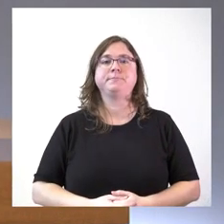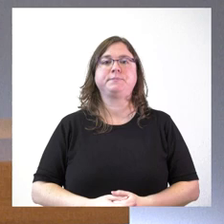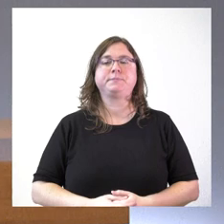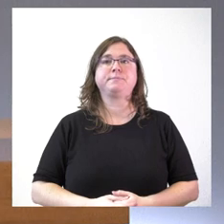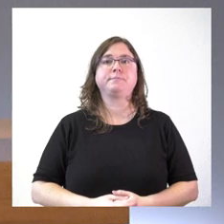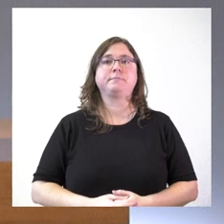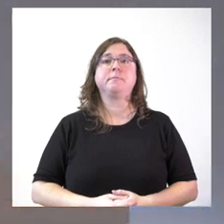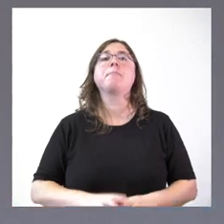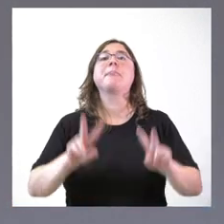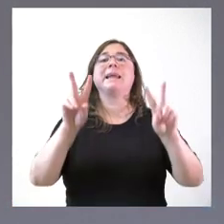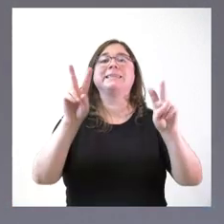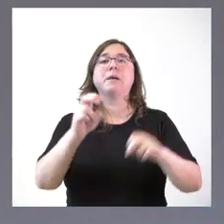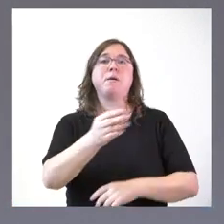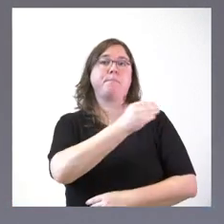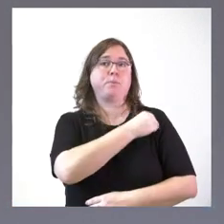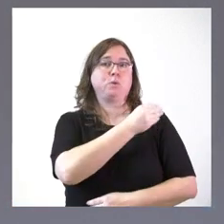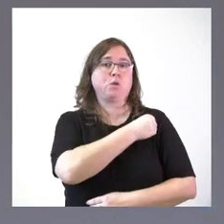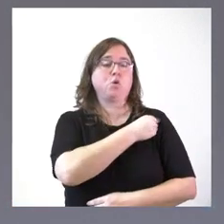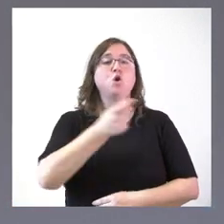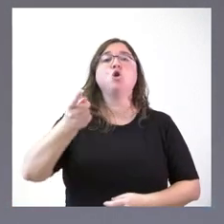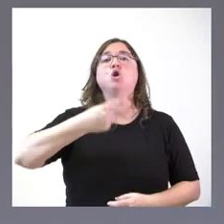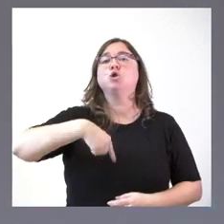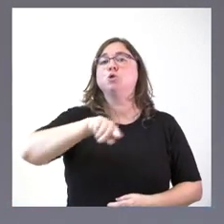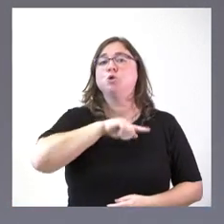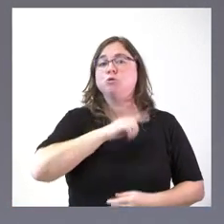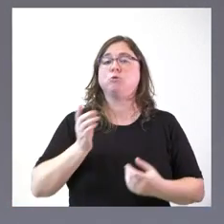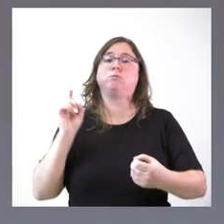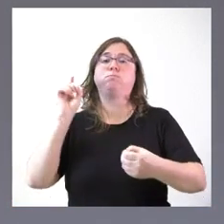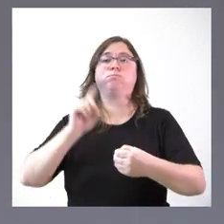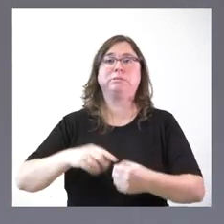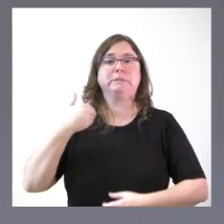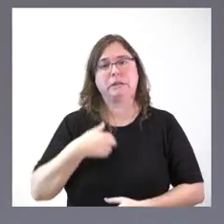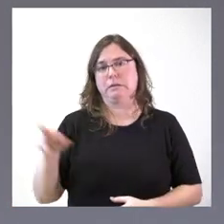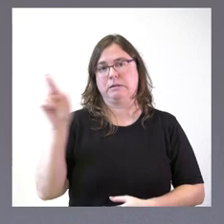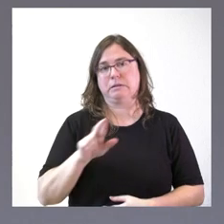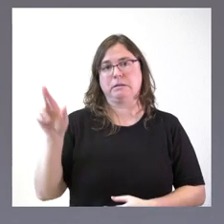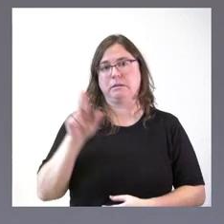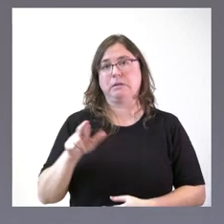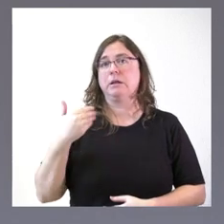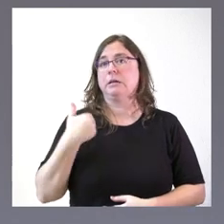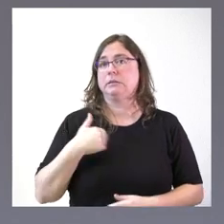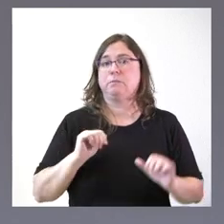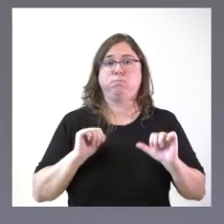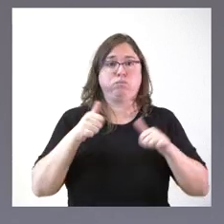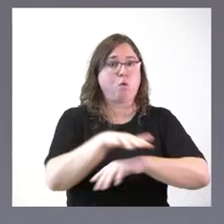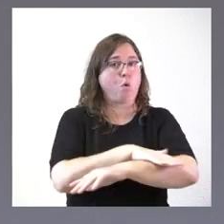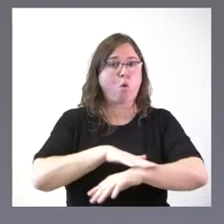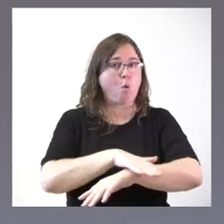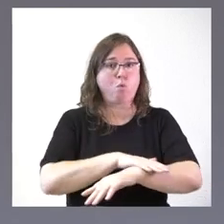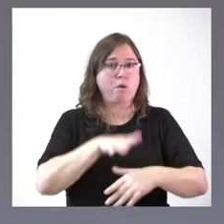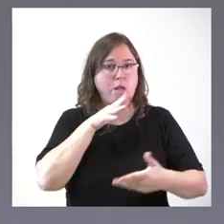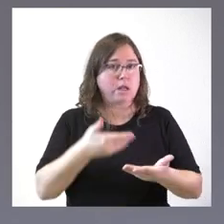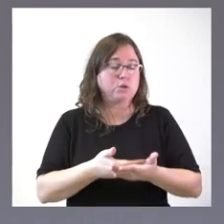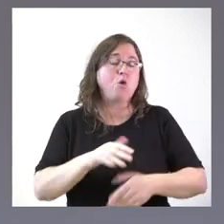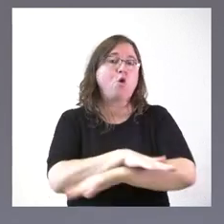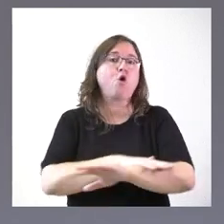Bueno, y la cuestión que me ha planteado, nosotros vamos a insistir en lo que ya llevamos diciendo desde que entramos en el Gobierno de coalición